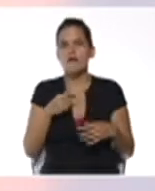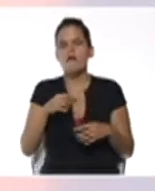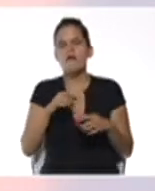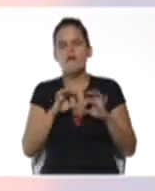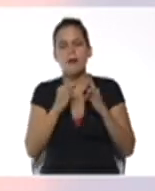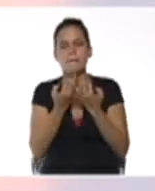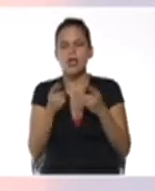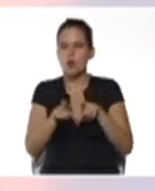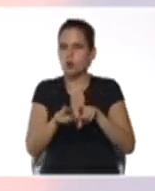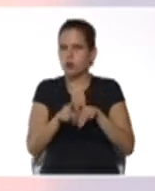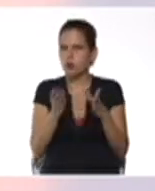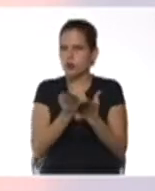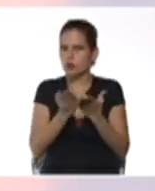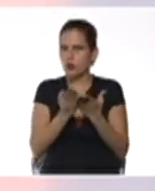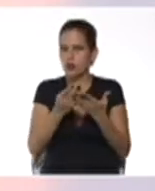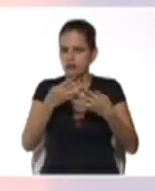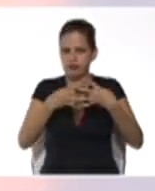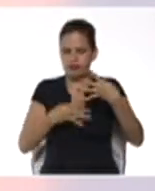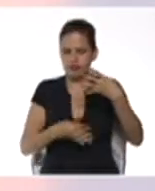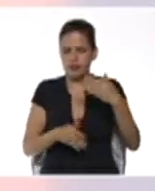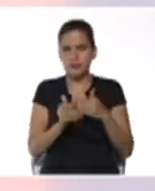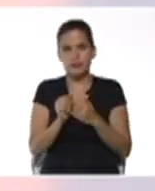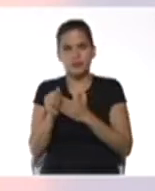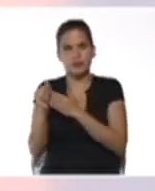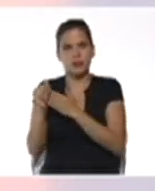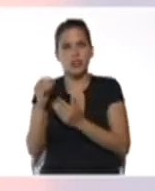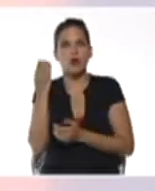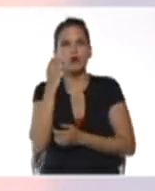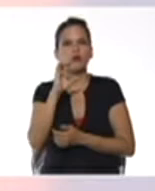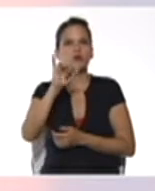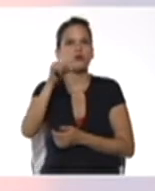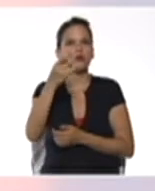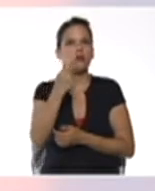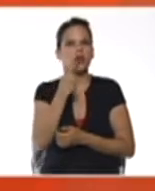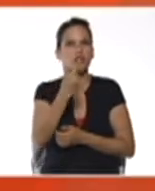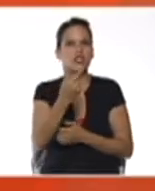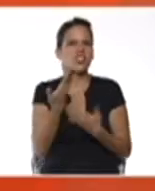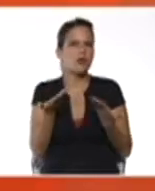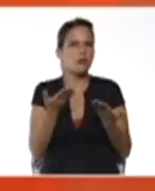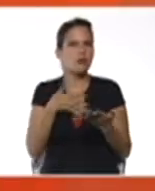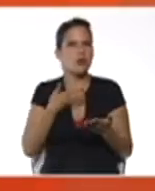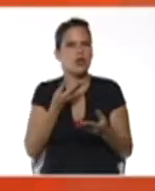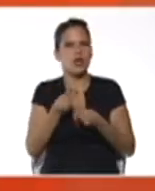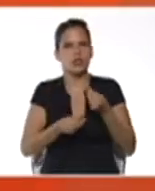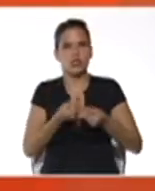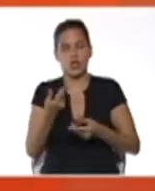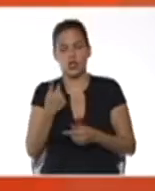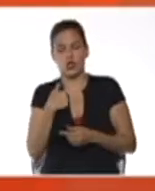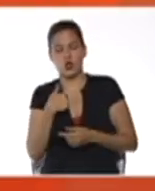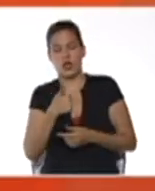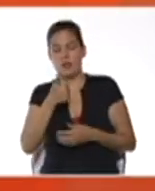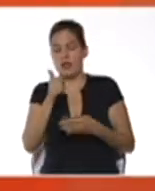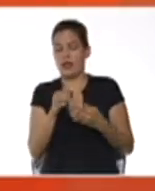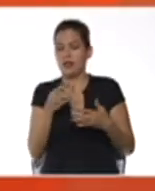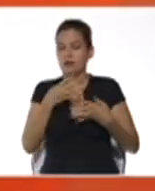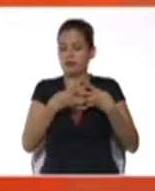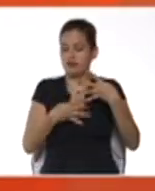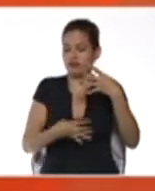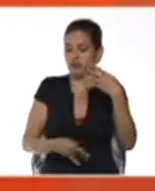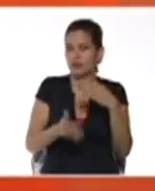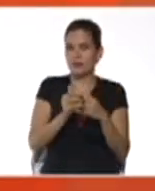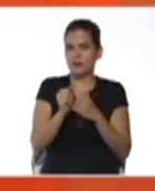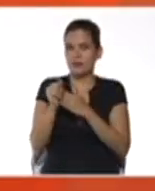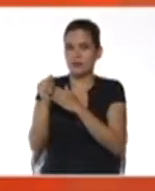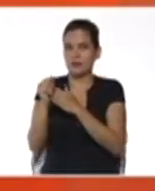su guía pedagógica y ya José Leonardo les va a decir qué pueden hacer. Yo además de descargar la guía pedagógica